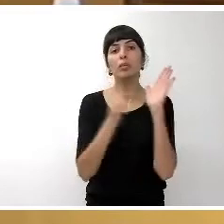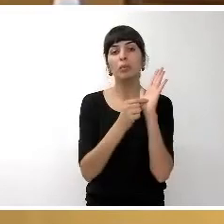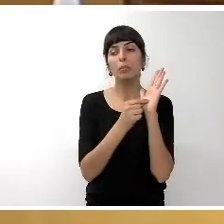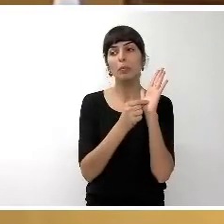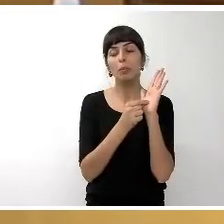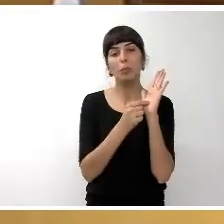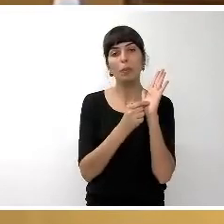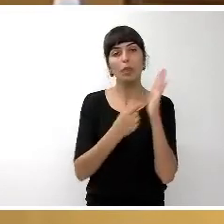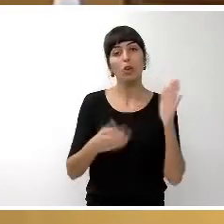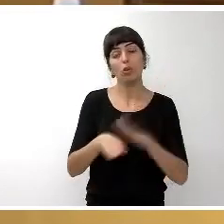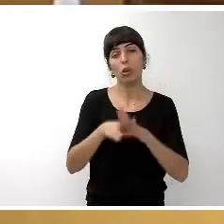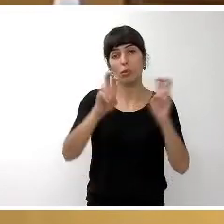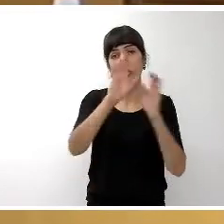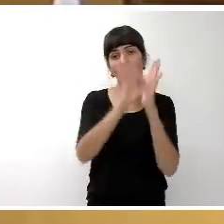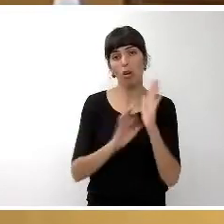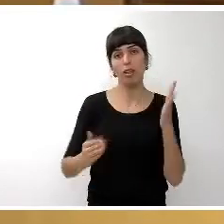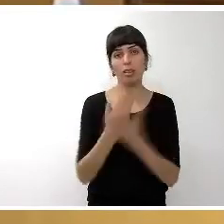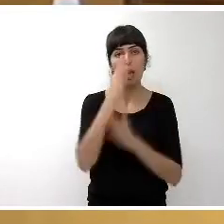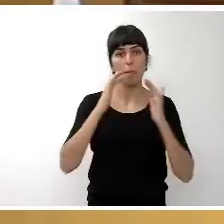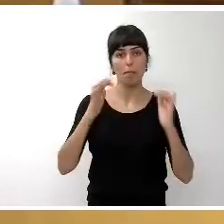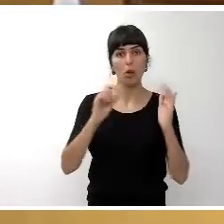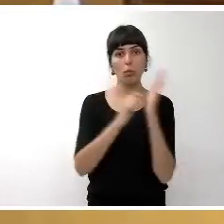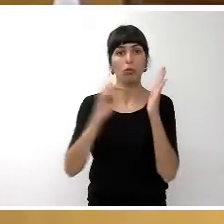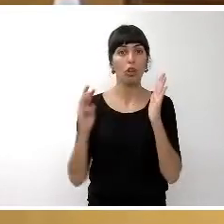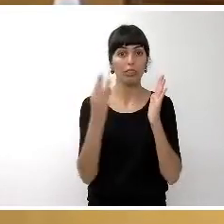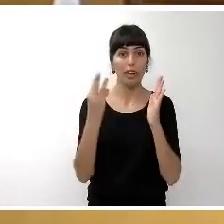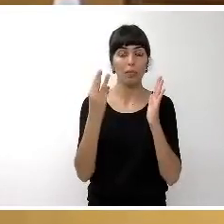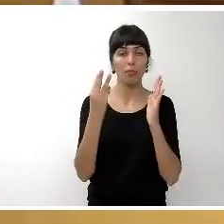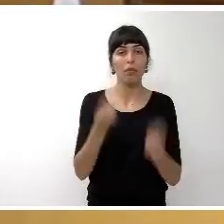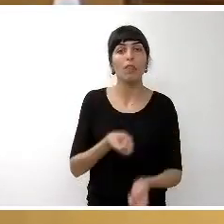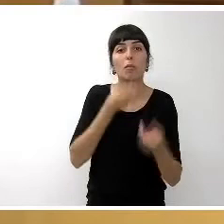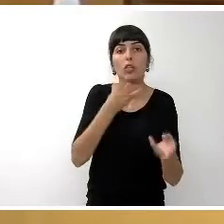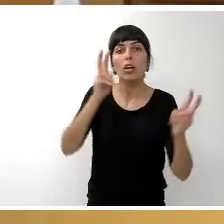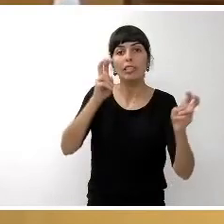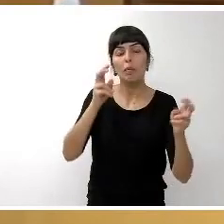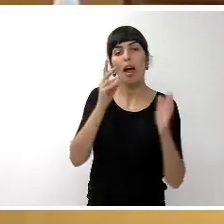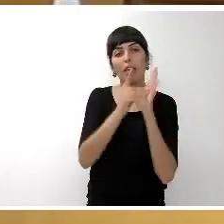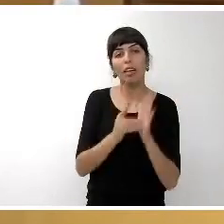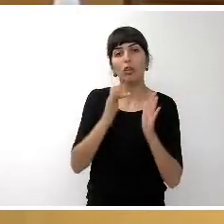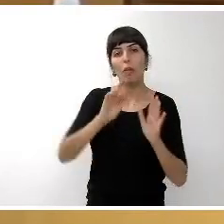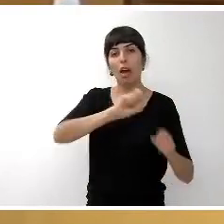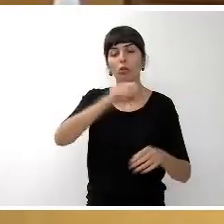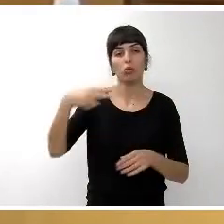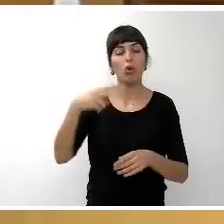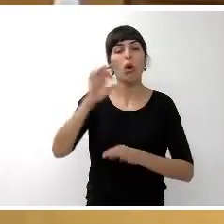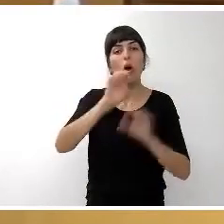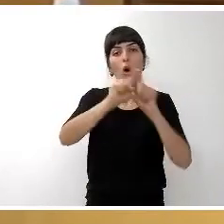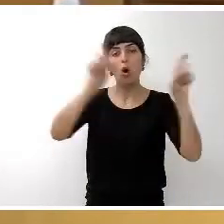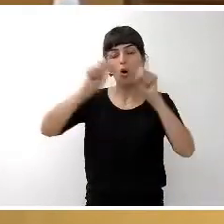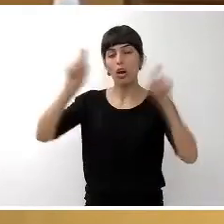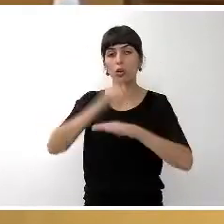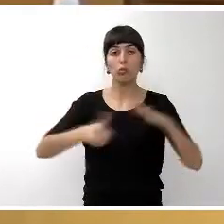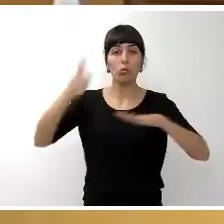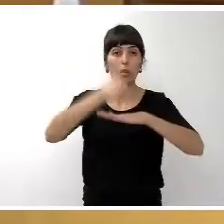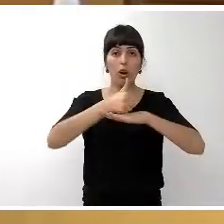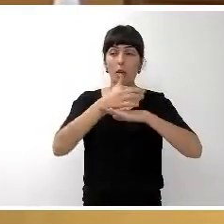pleno. Punto número 3, dación de cuenta de los decretos y resoluciones de los órganos superiores y directivos de la Administración Insular